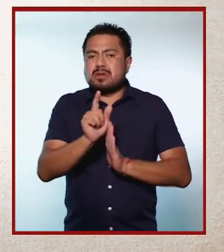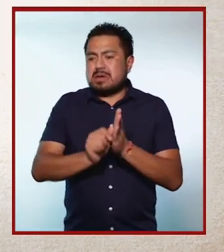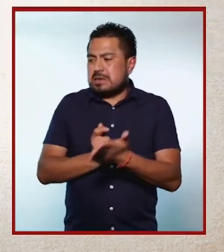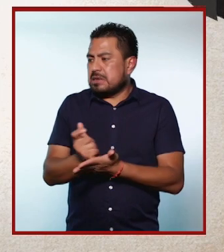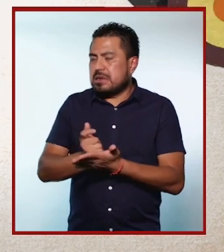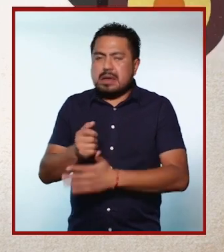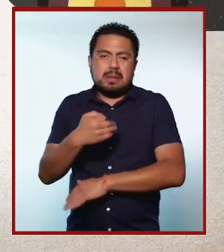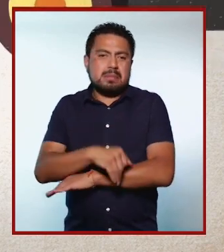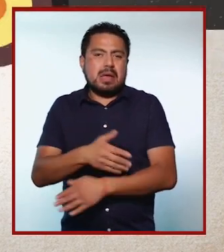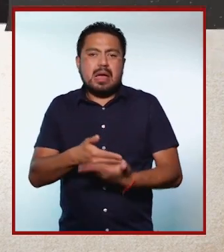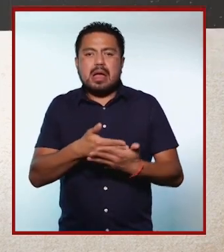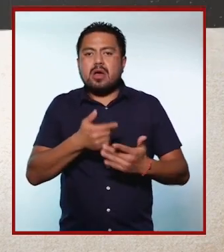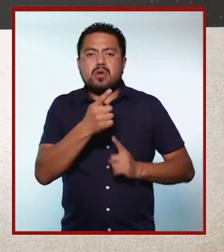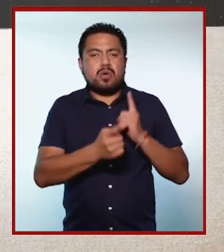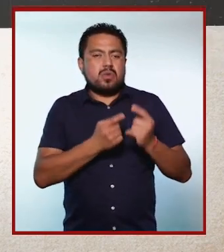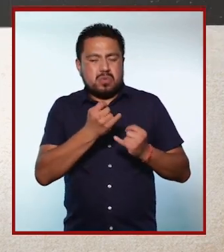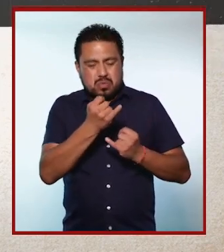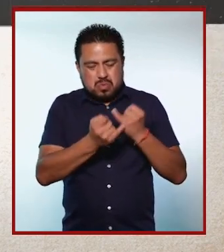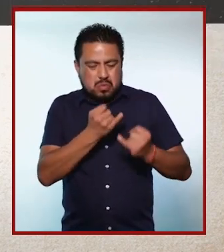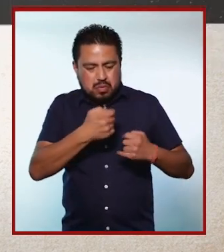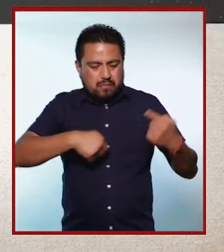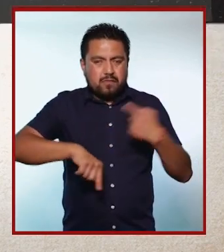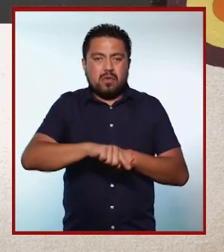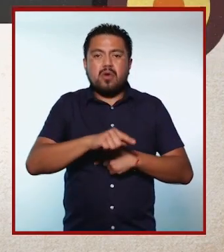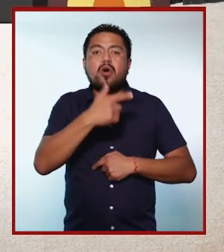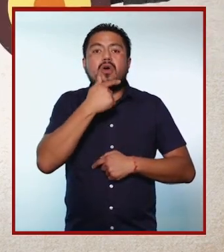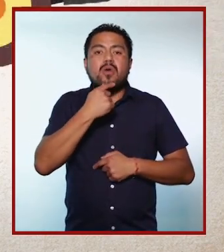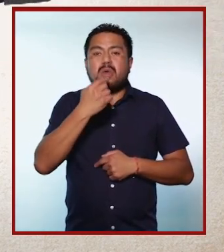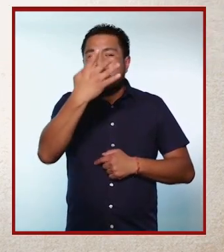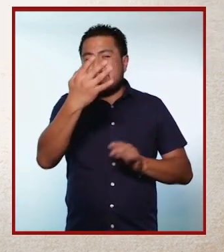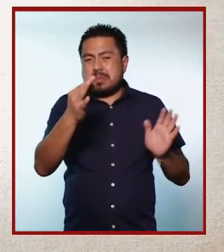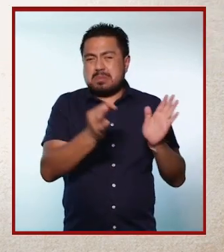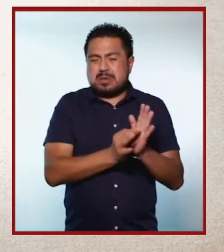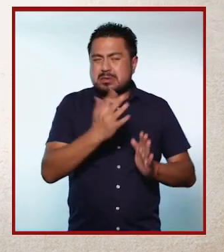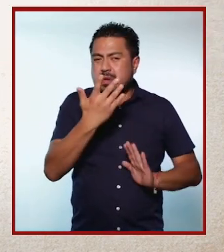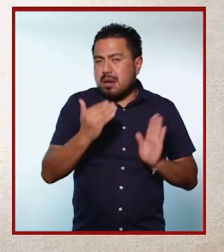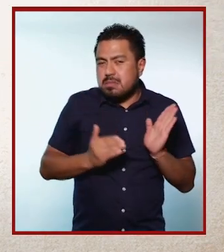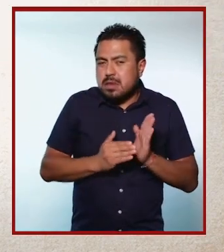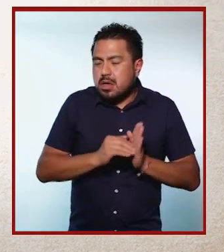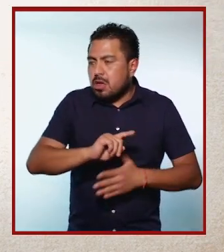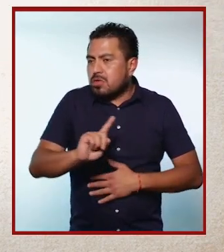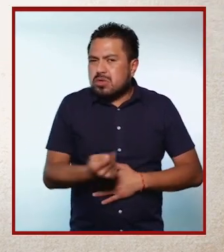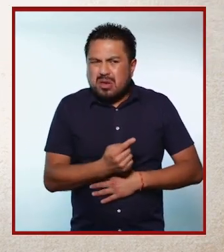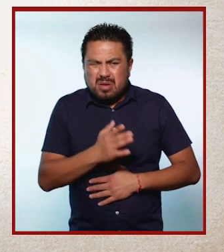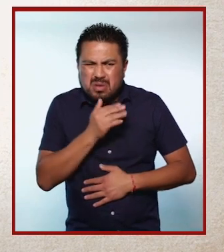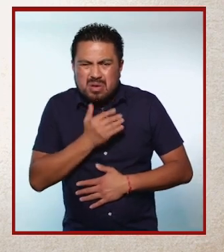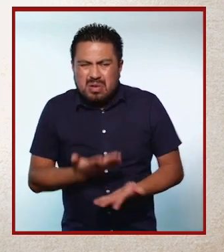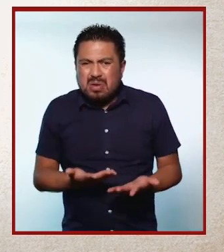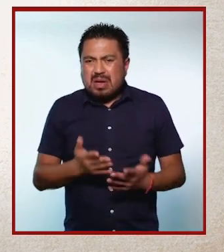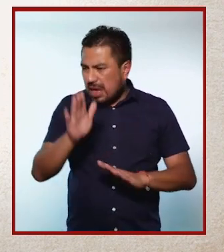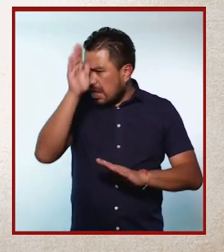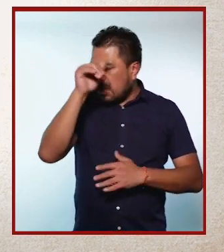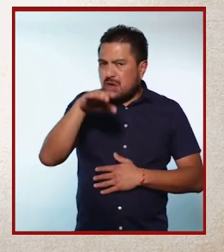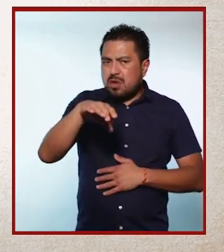mil pesos mensuales, mientras que los jugadores masculinos alcanzan hasta 4.5 millones de dólares. De acuerdo con la